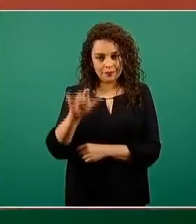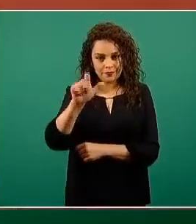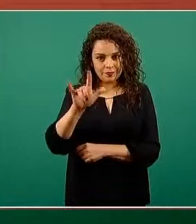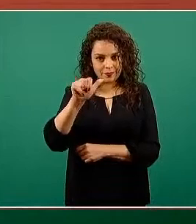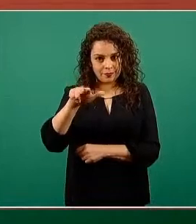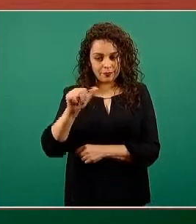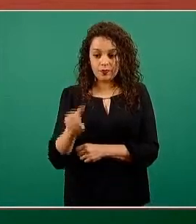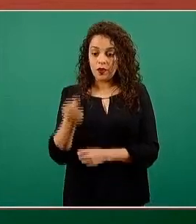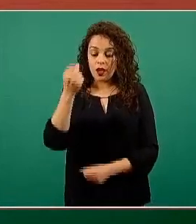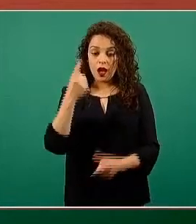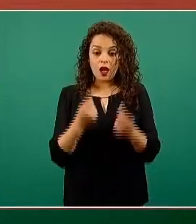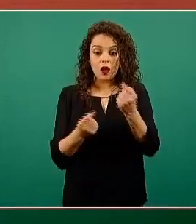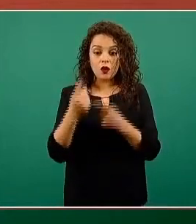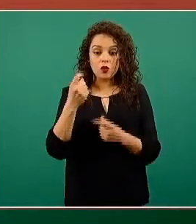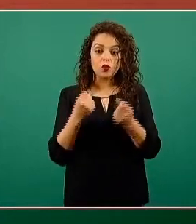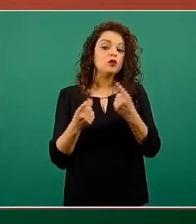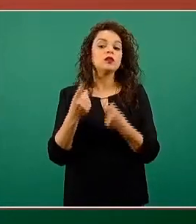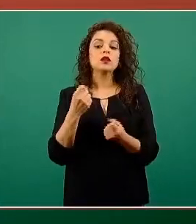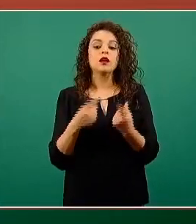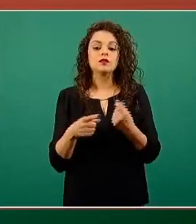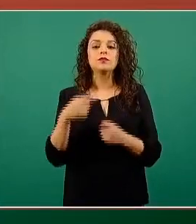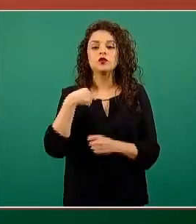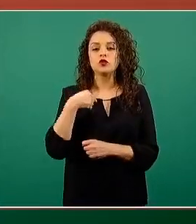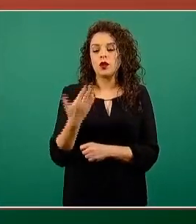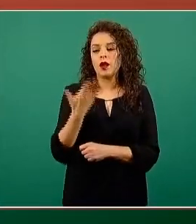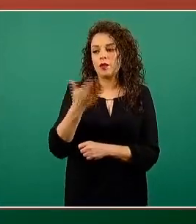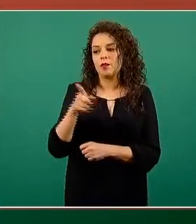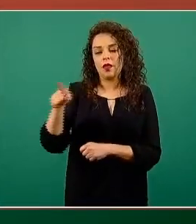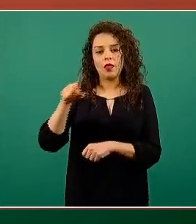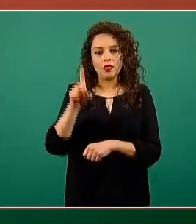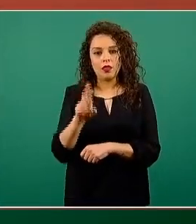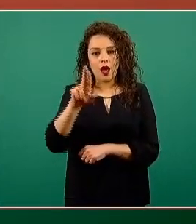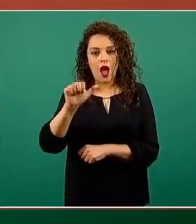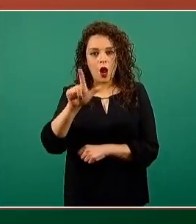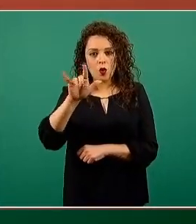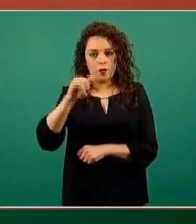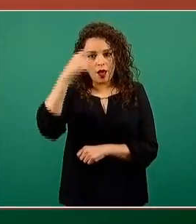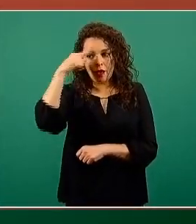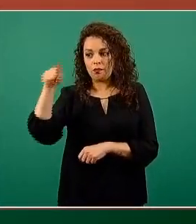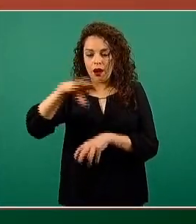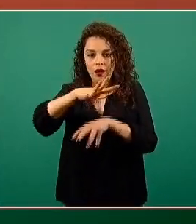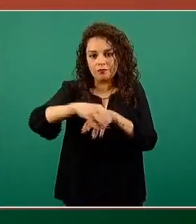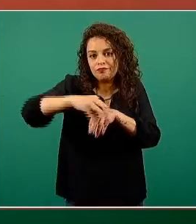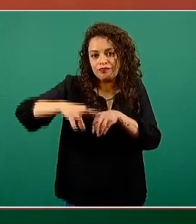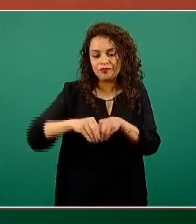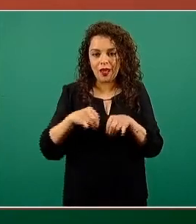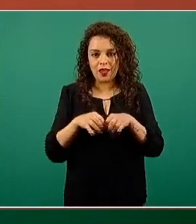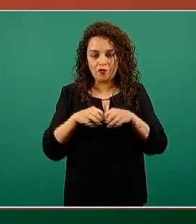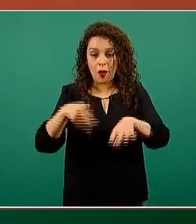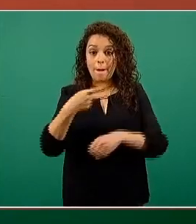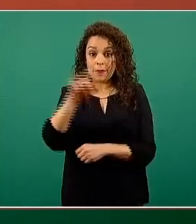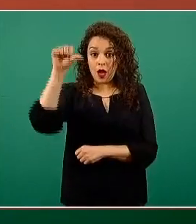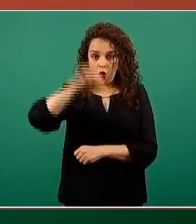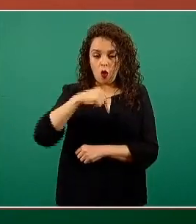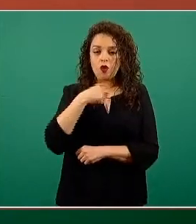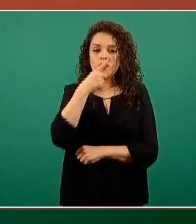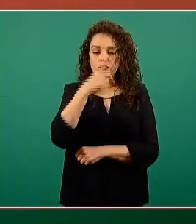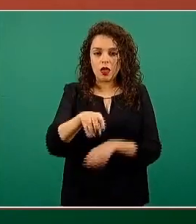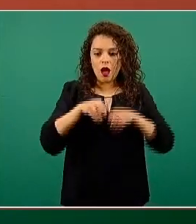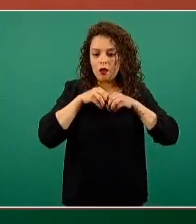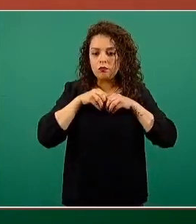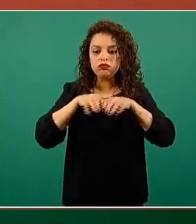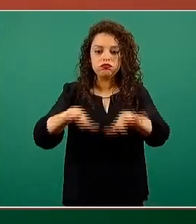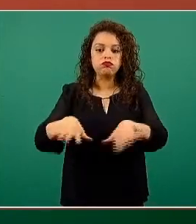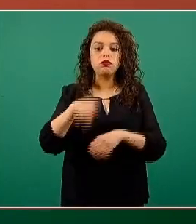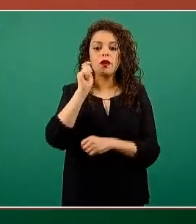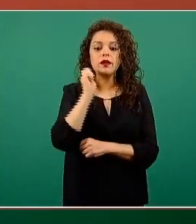En algunas partes de estas respuestas le pediría al doctor Alomía que las complemente, pero le puedo decir que hoy se publicó en la versión